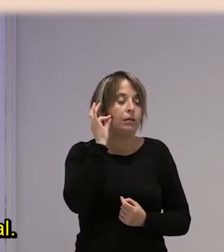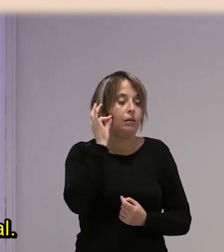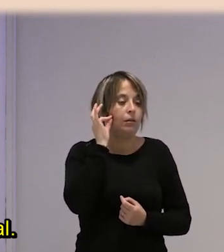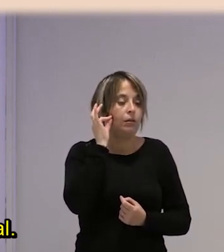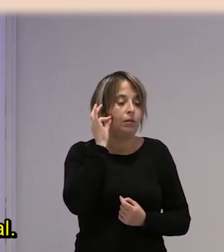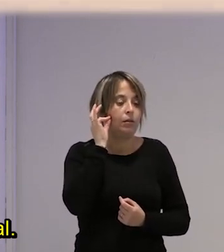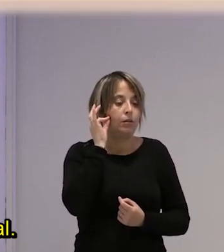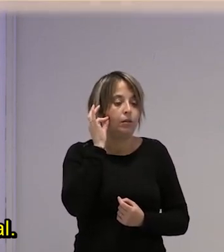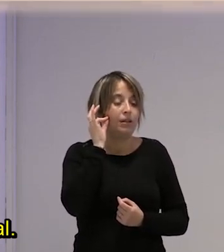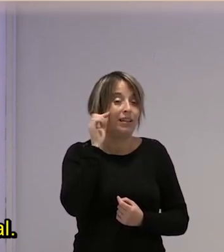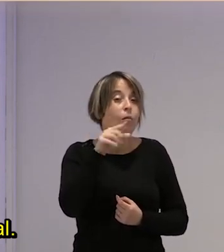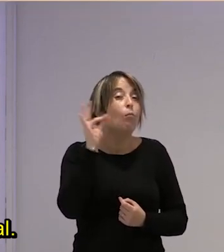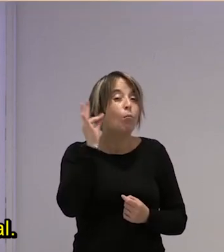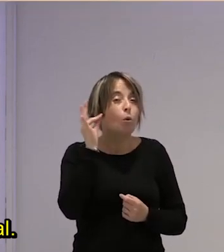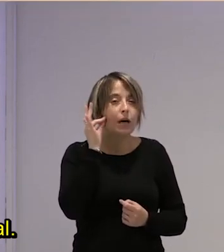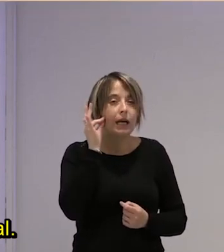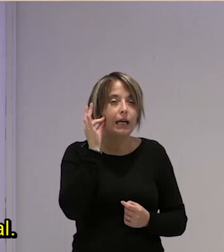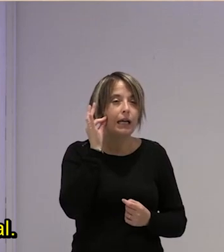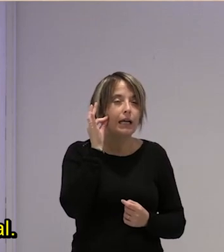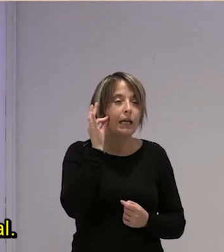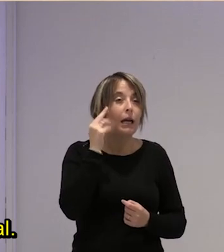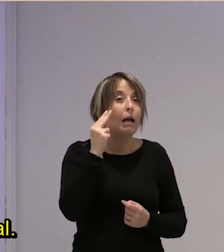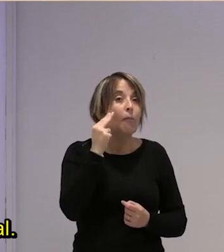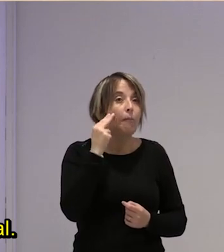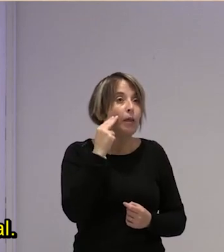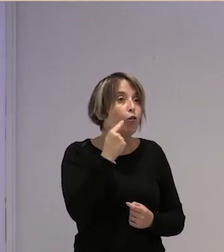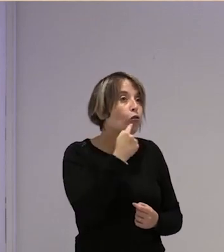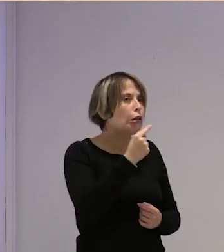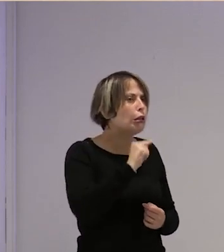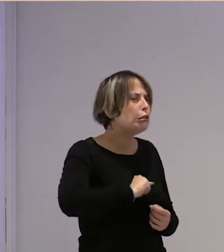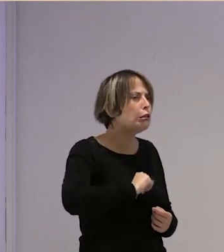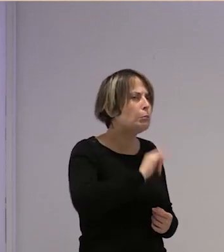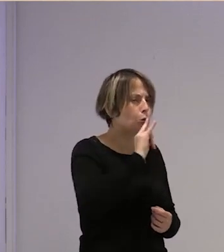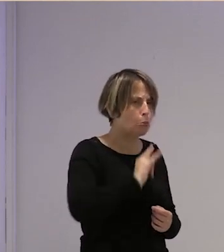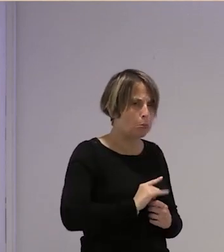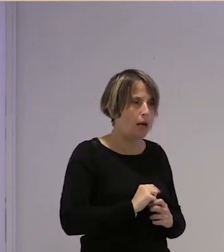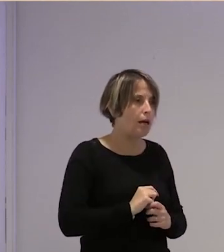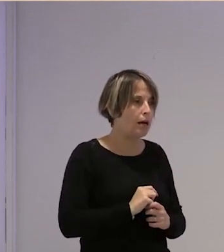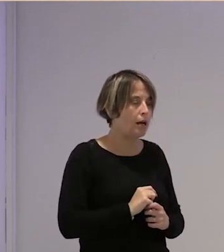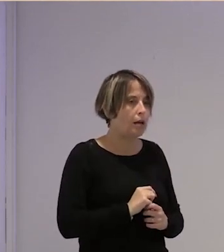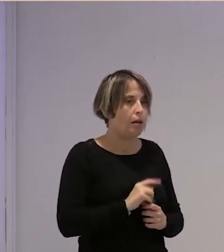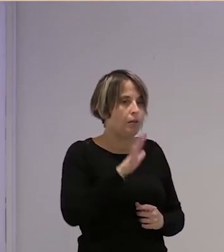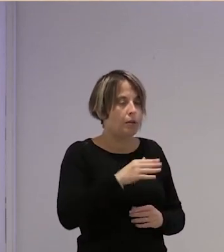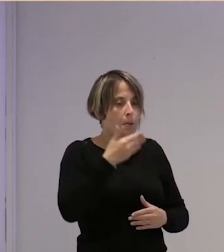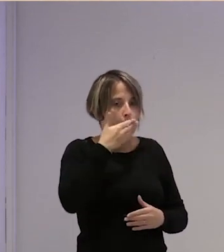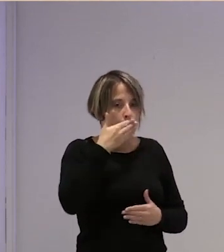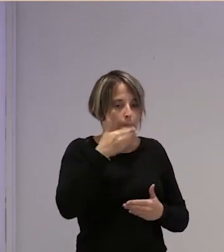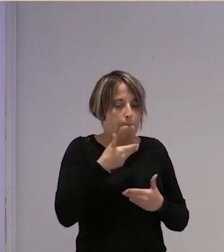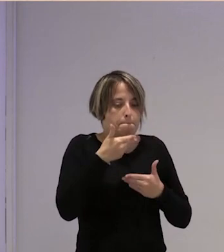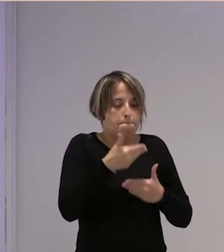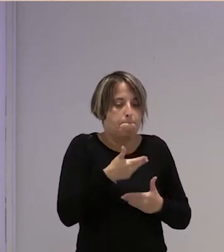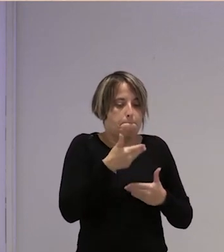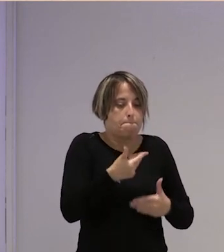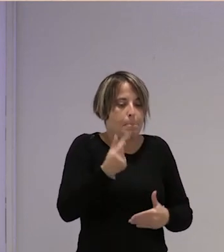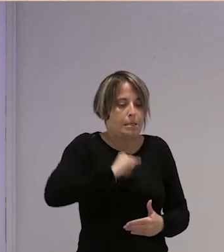con miedo a decir que se encontraba mal y fui dilatando decir que